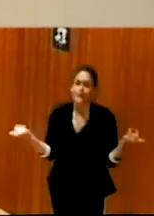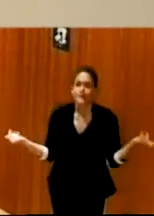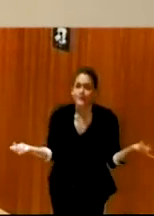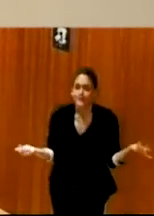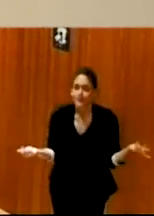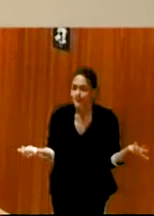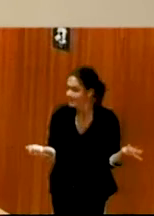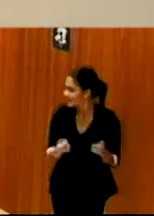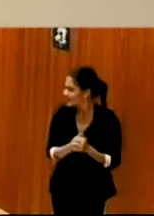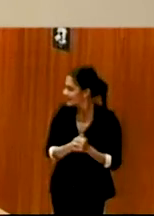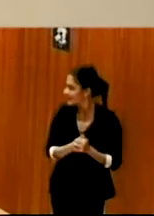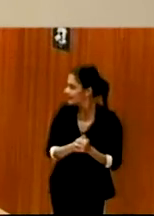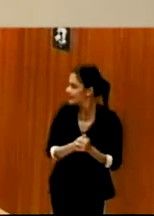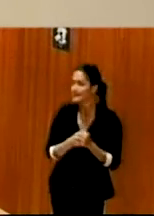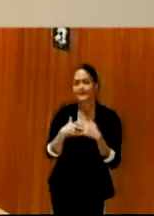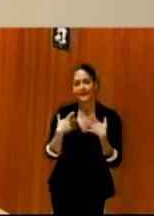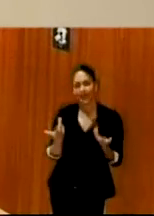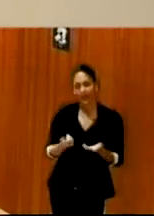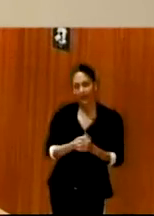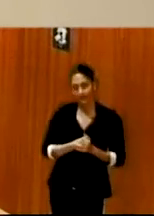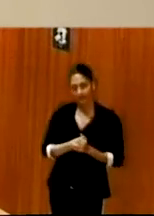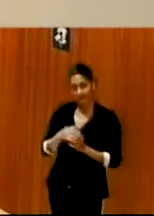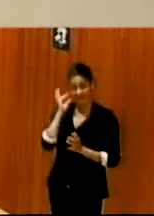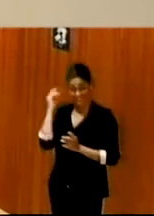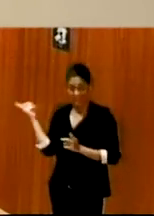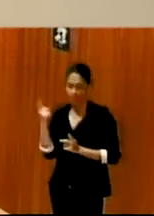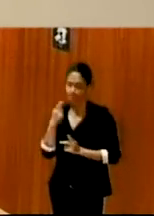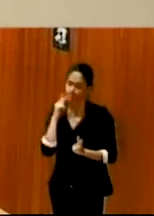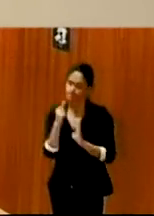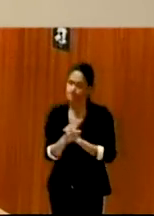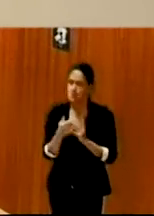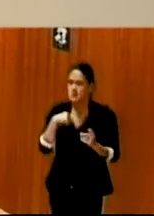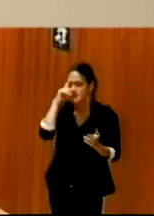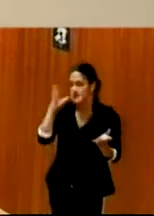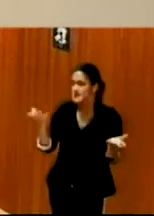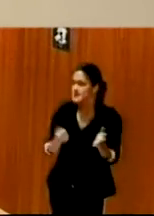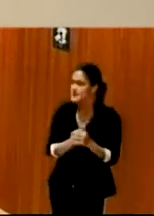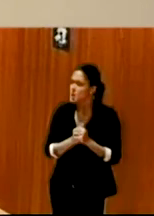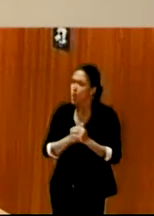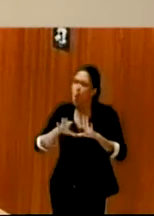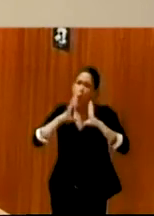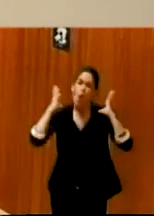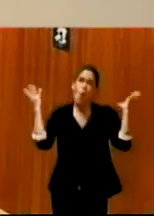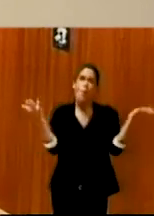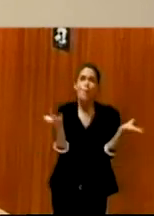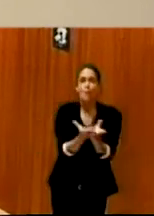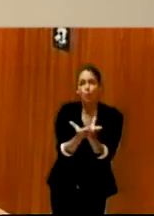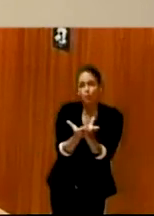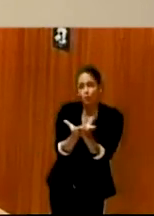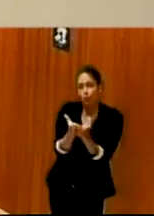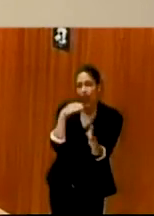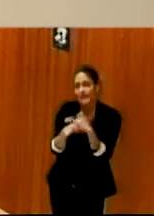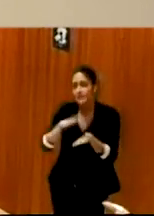No sé, ¿un mundo para todos? Un mundo para todos.